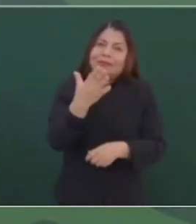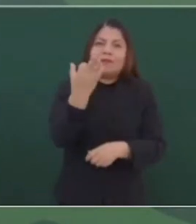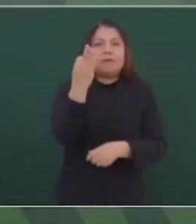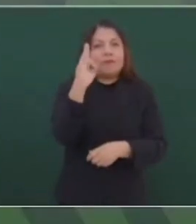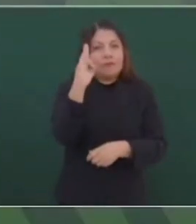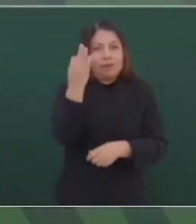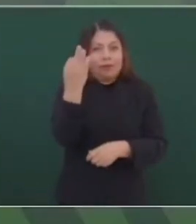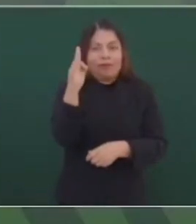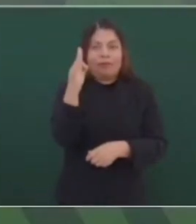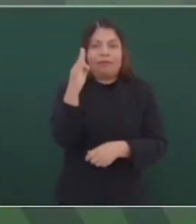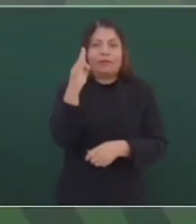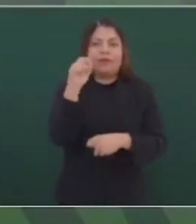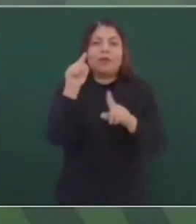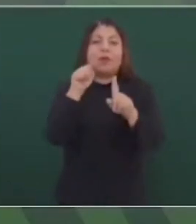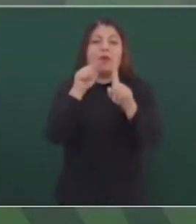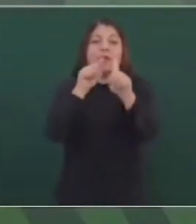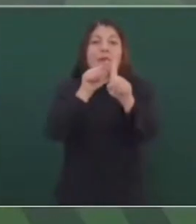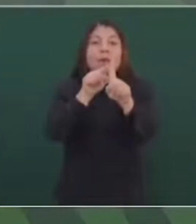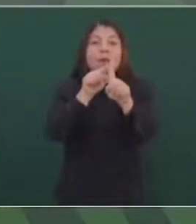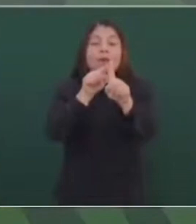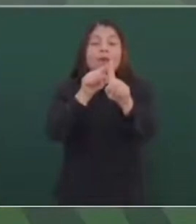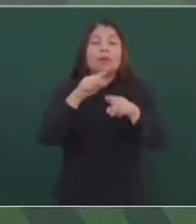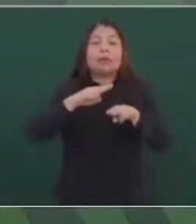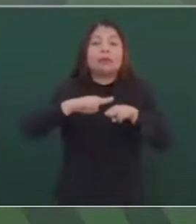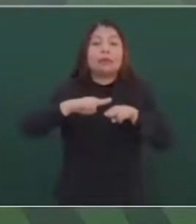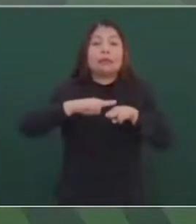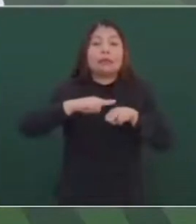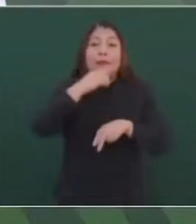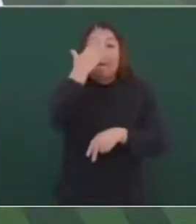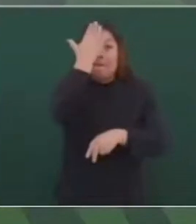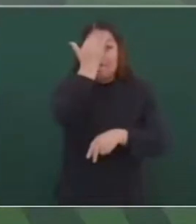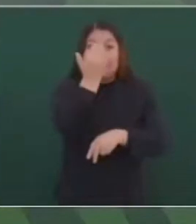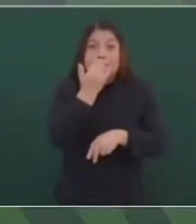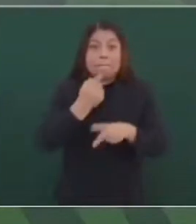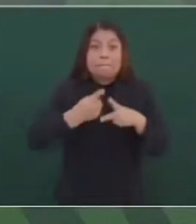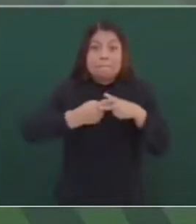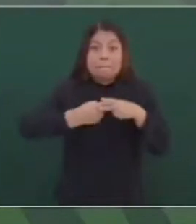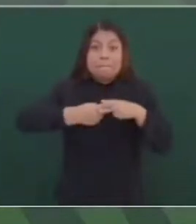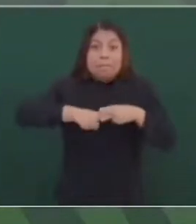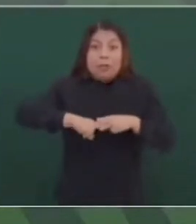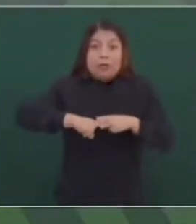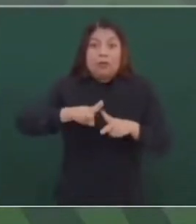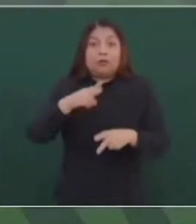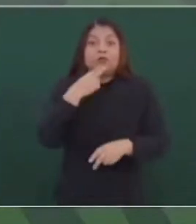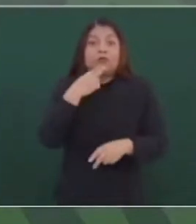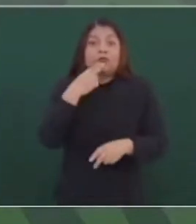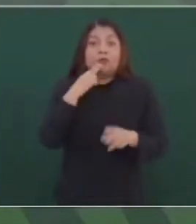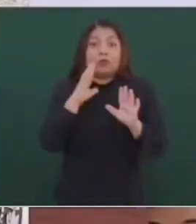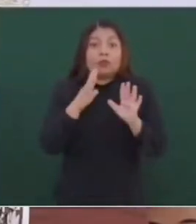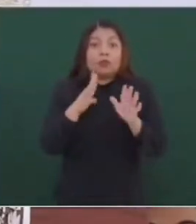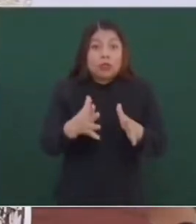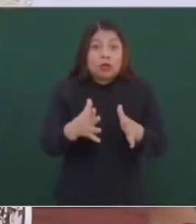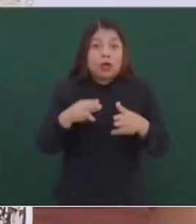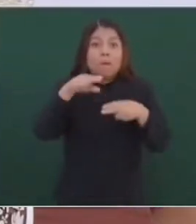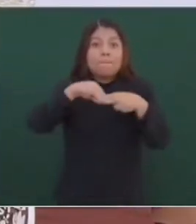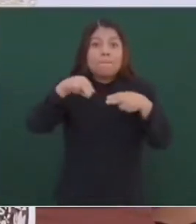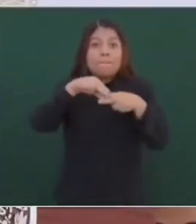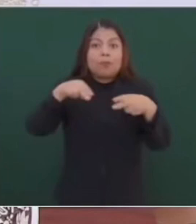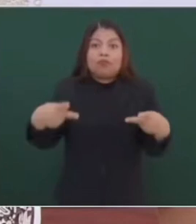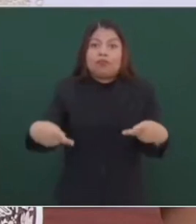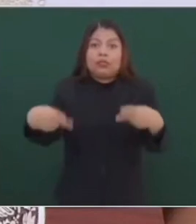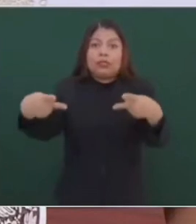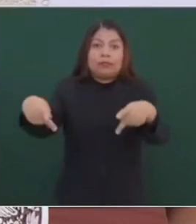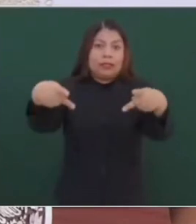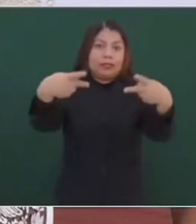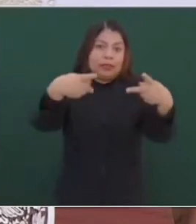los boletos. Ya se están vendiendo, por ejemplo, los boletos para la nueva línea de Mexicana. Ya